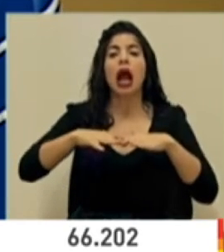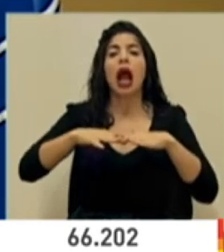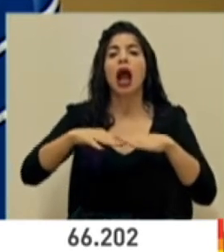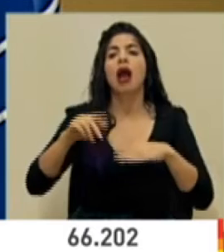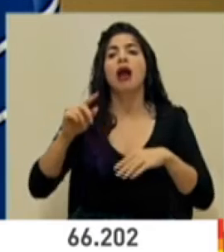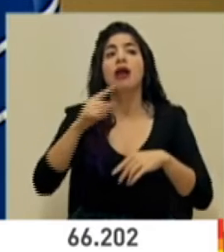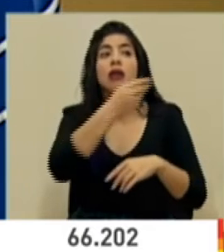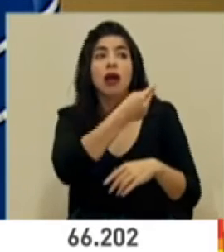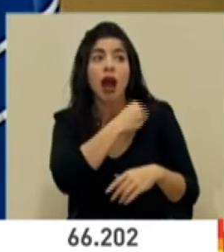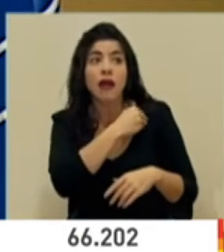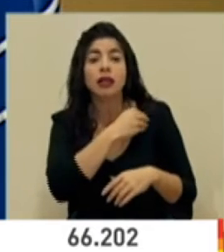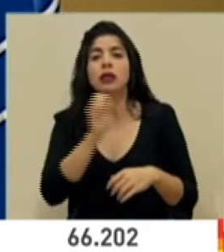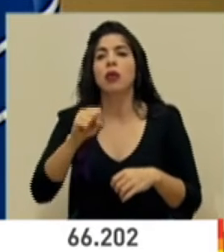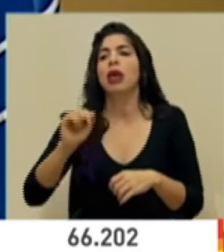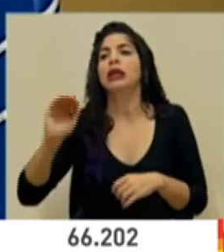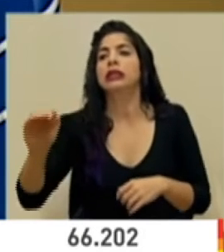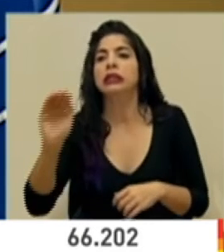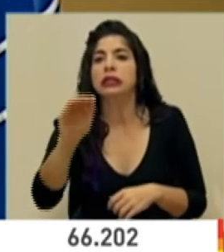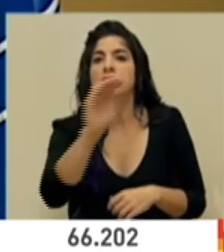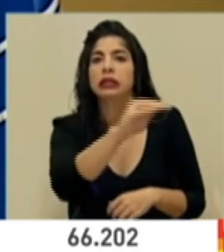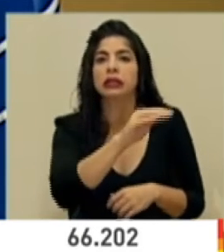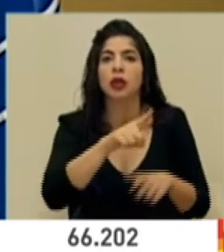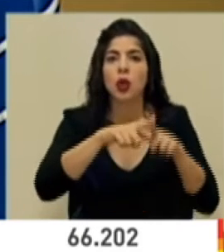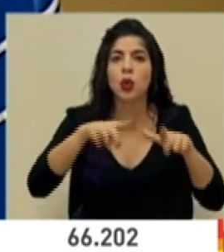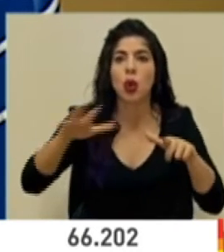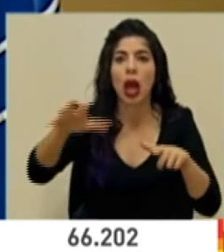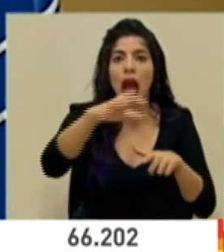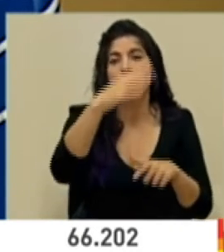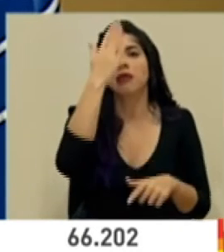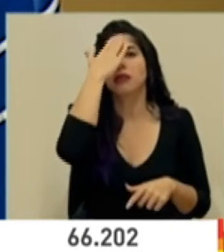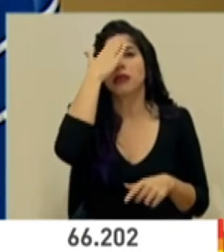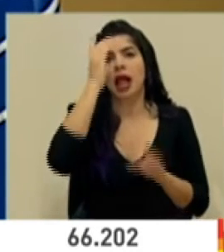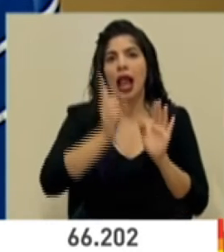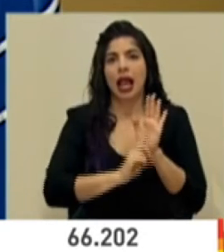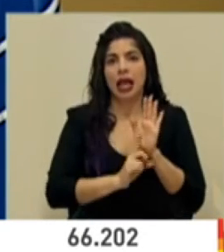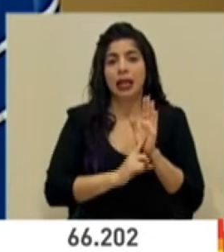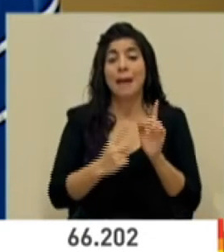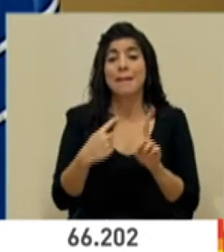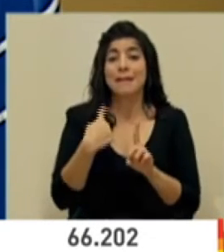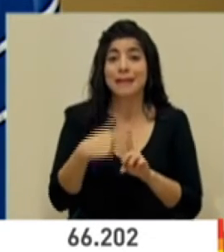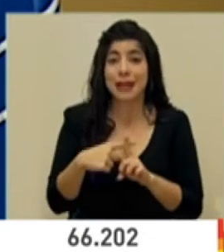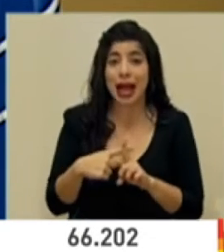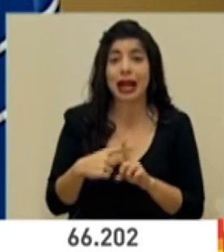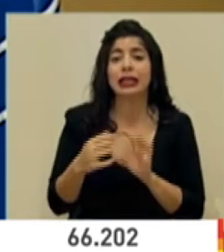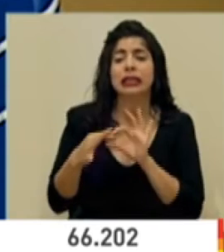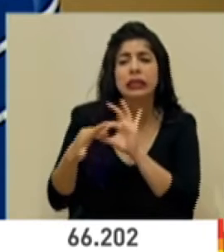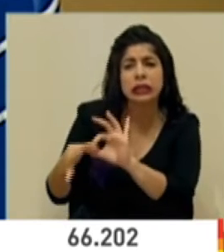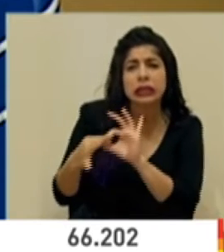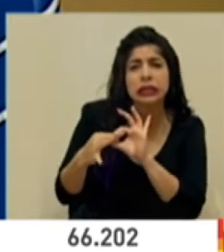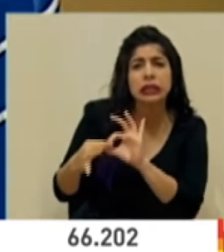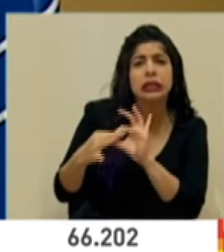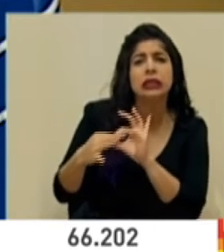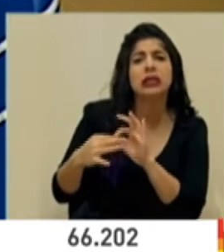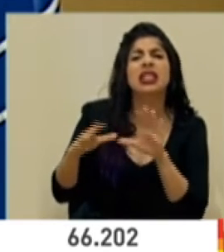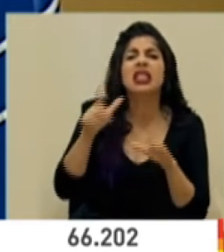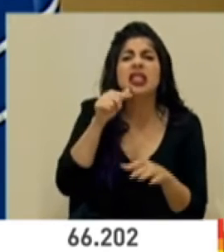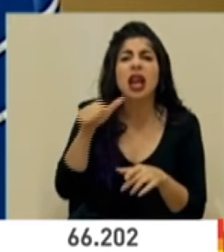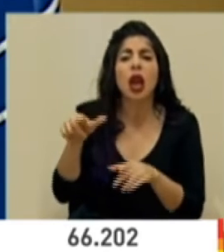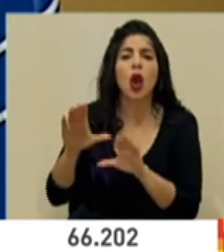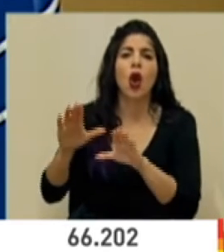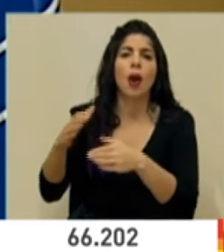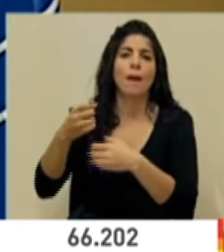alerta para cada región de nuestro país y de ahí en coordinación permanente también con los comités municipales de emergencia